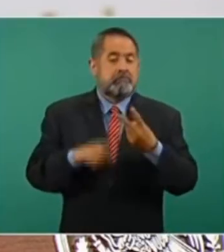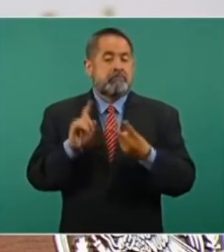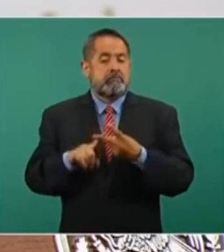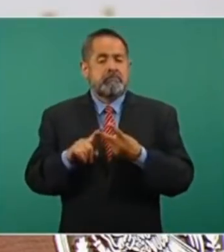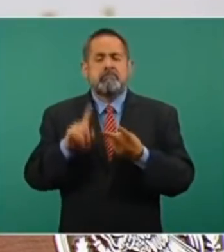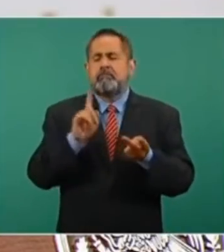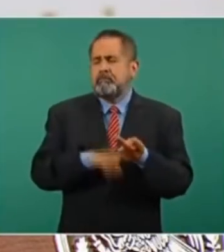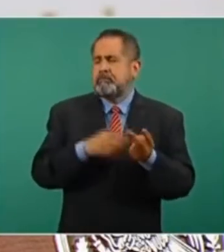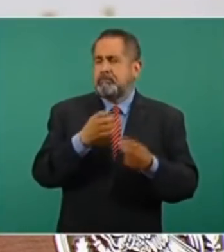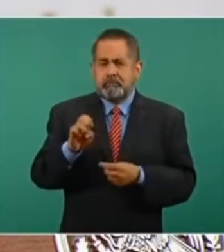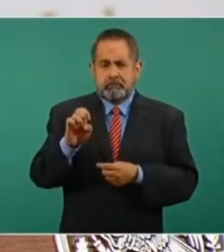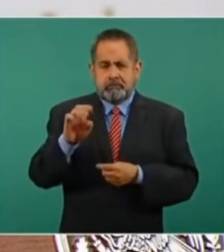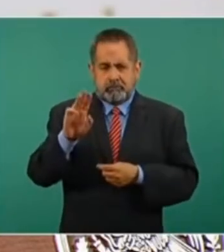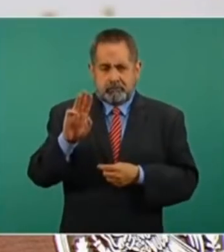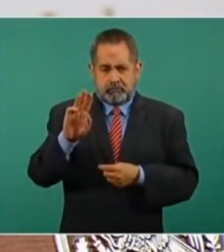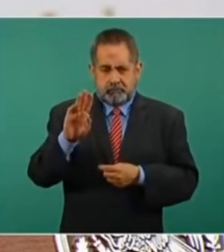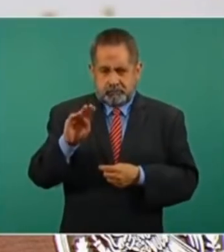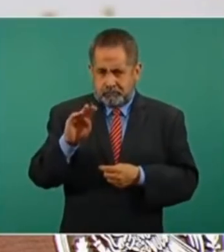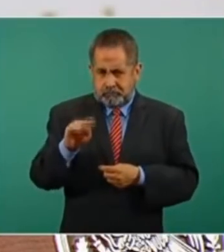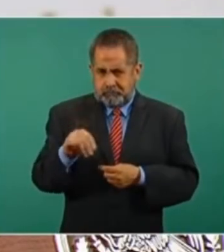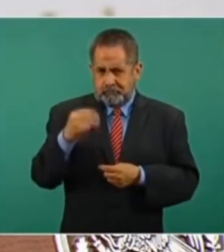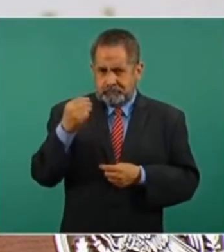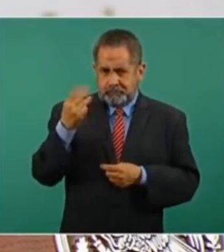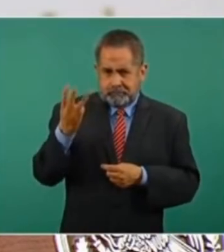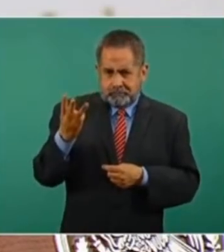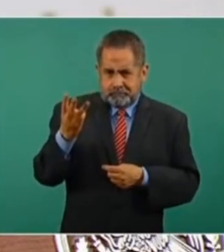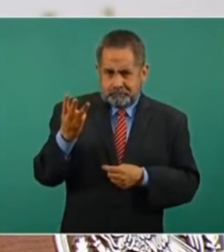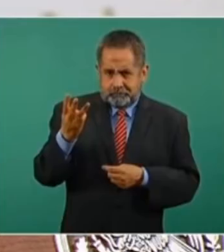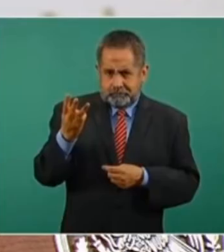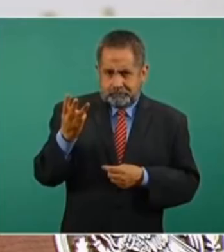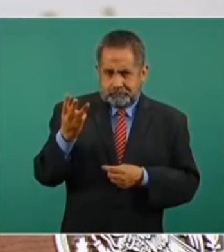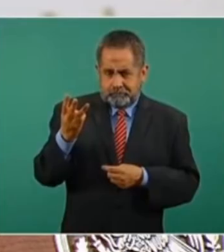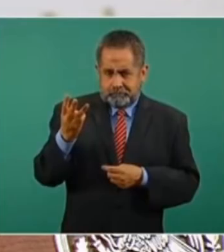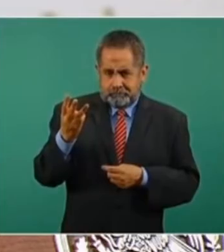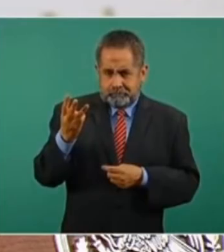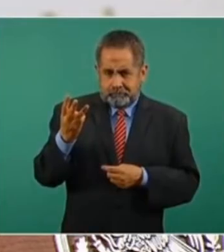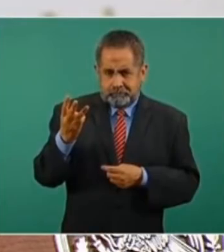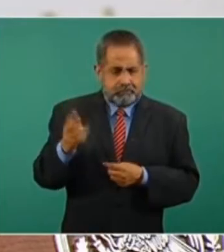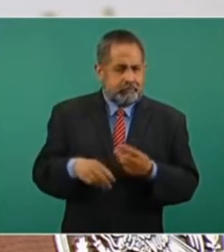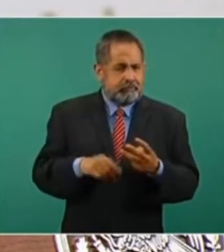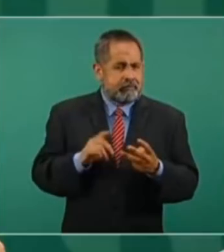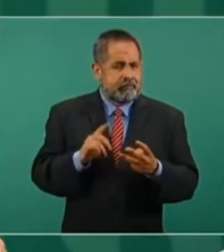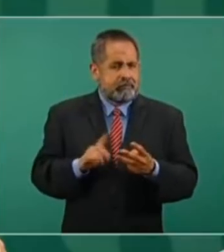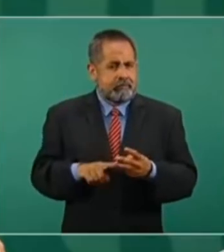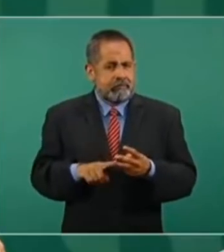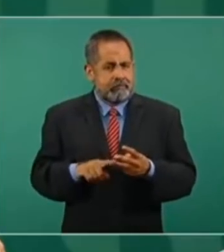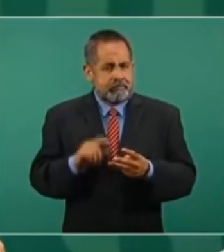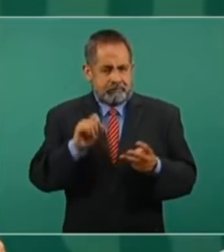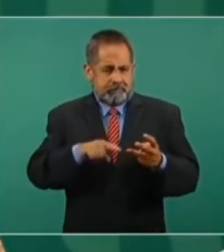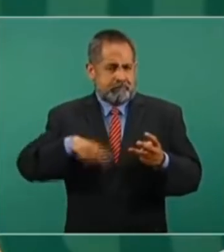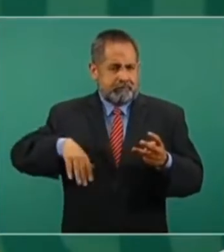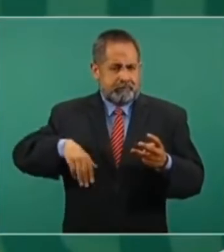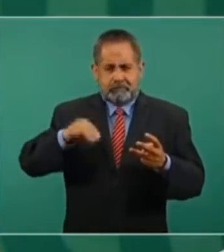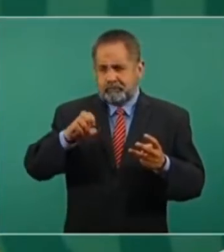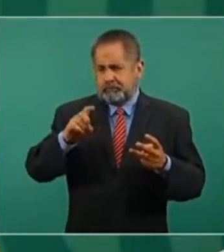en 1993, y el caso de